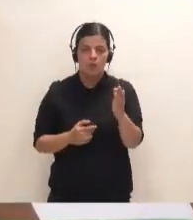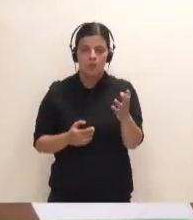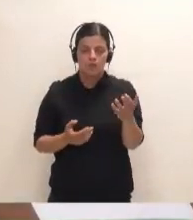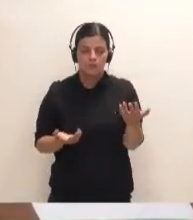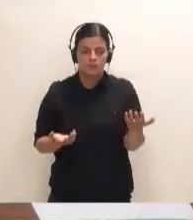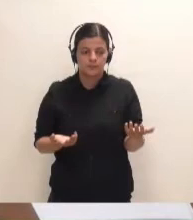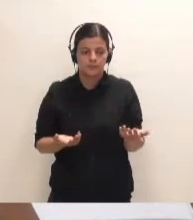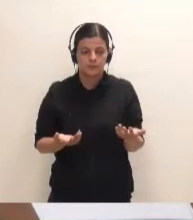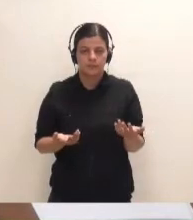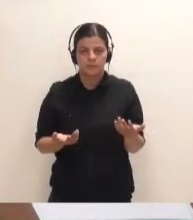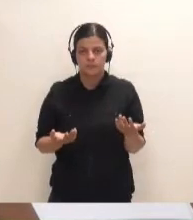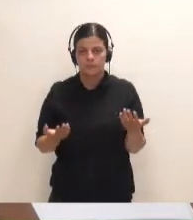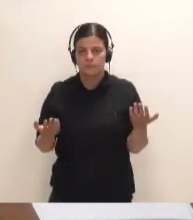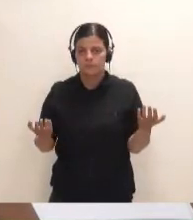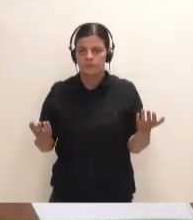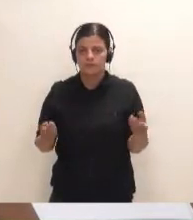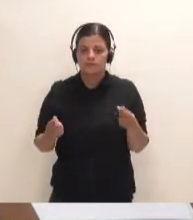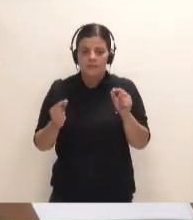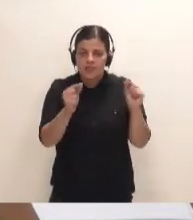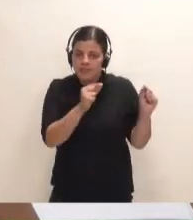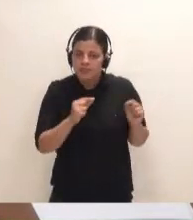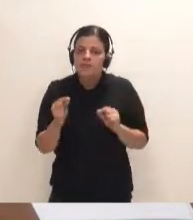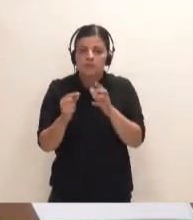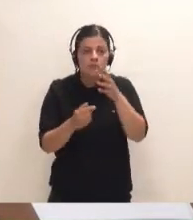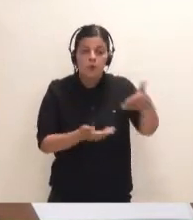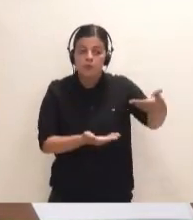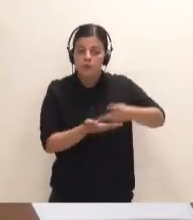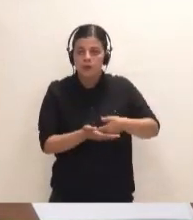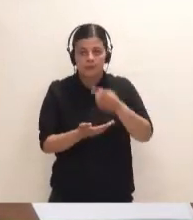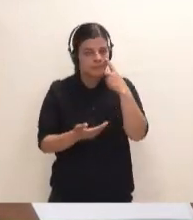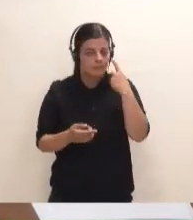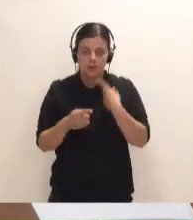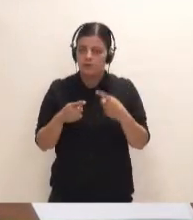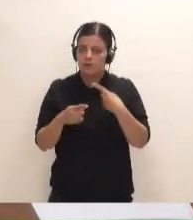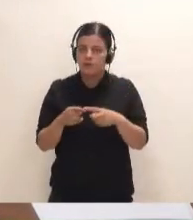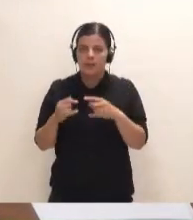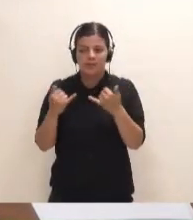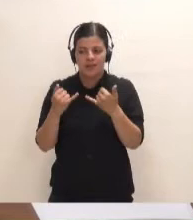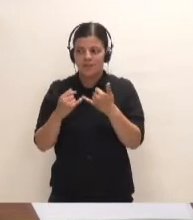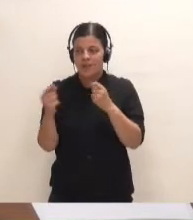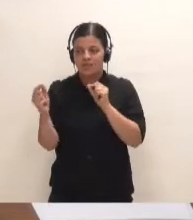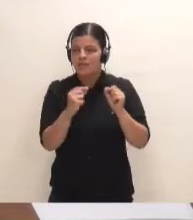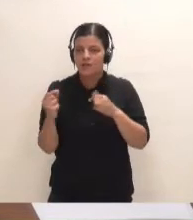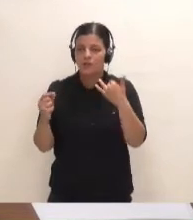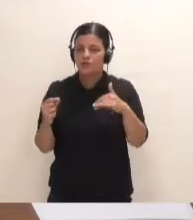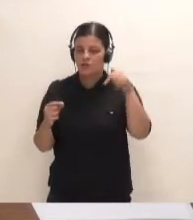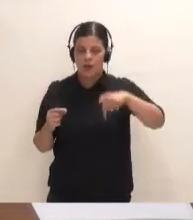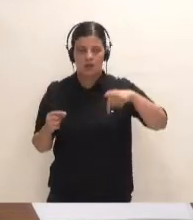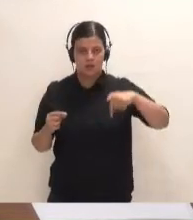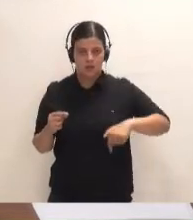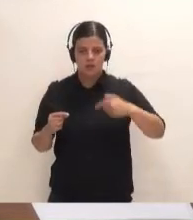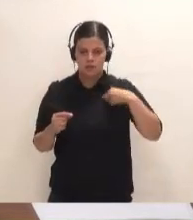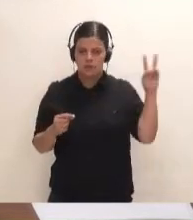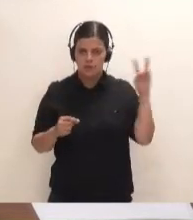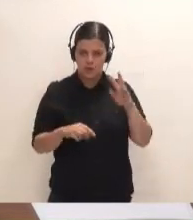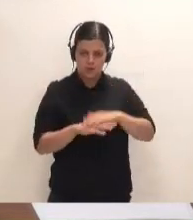debate propuesto… Mire, los asuntos de Tenerife se debaten aquí. Y yo cuando vengo a